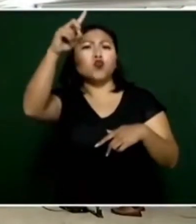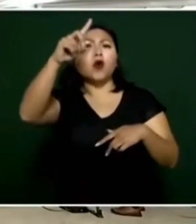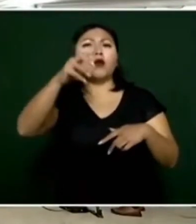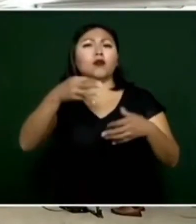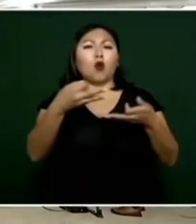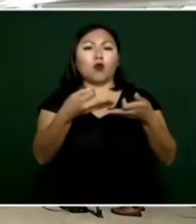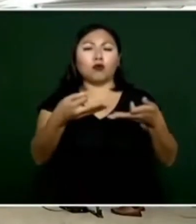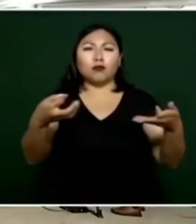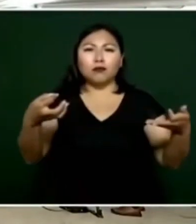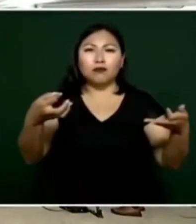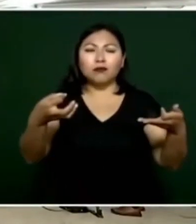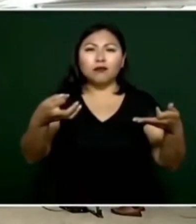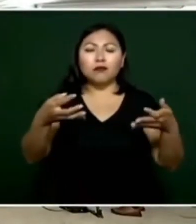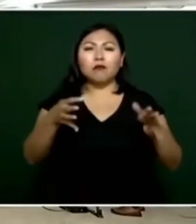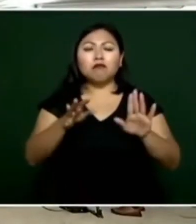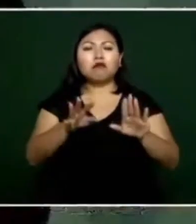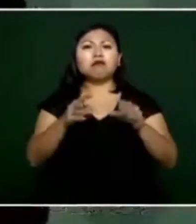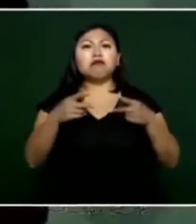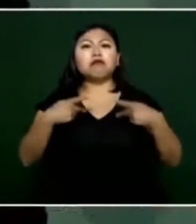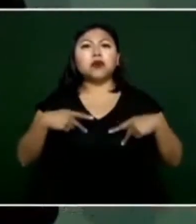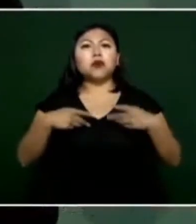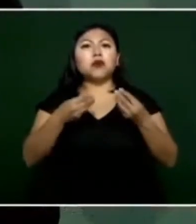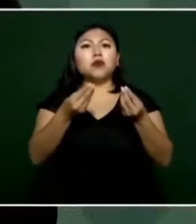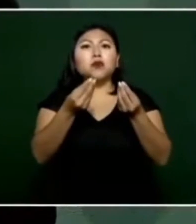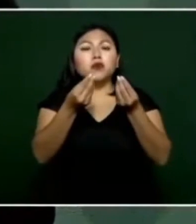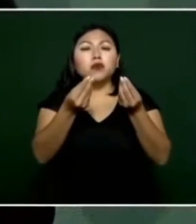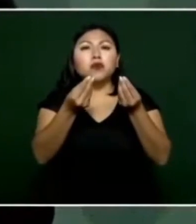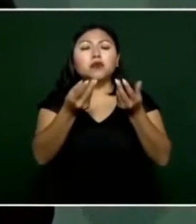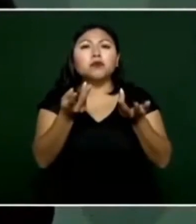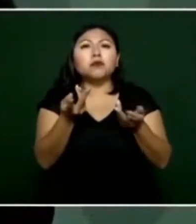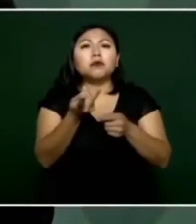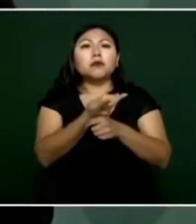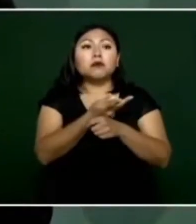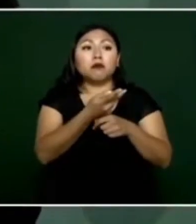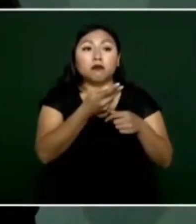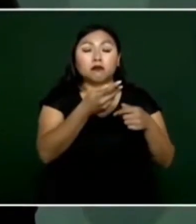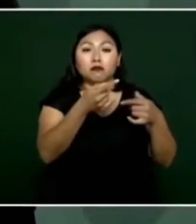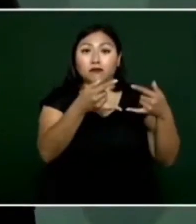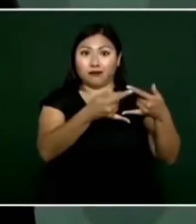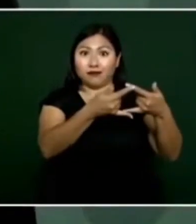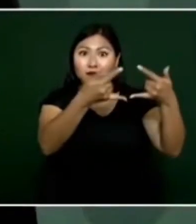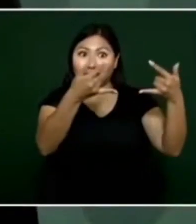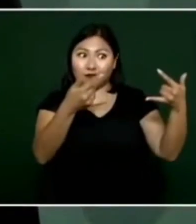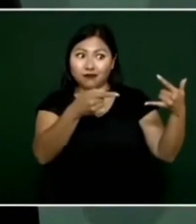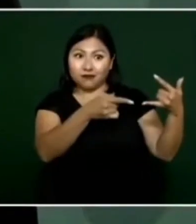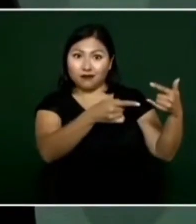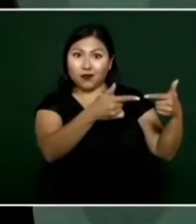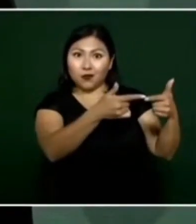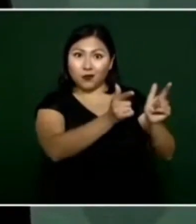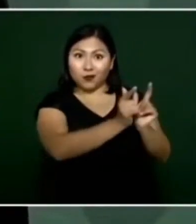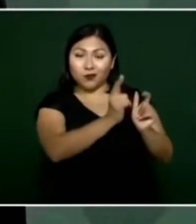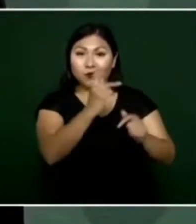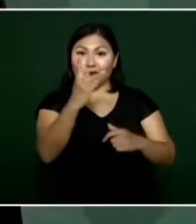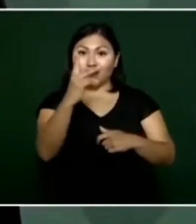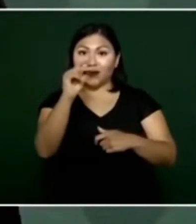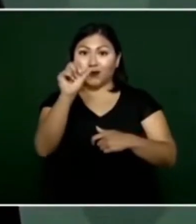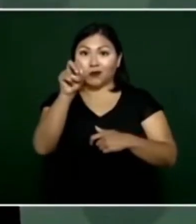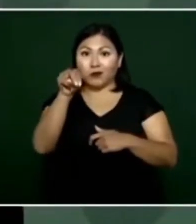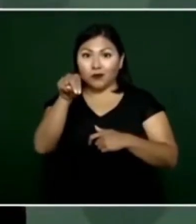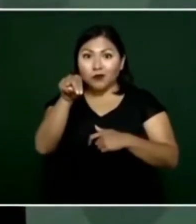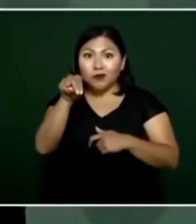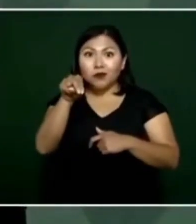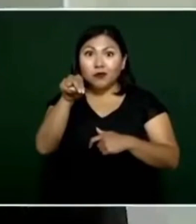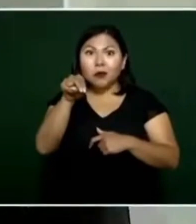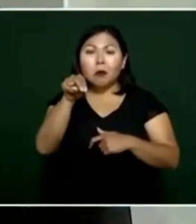yo creo que no saben muchos que el gran PAN se volvió en contra del elegido,